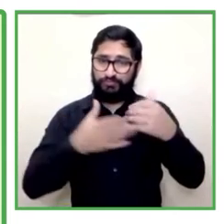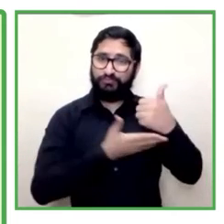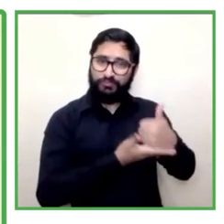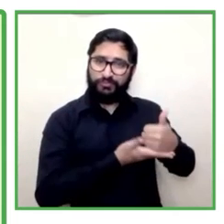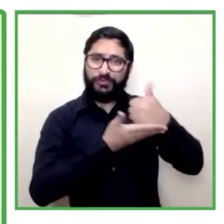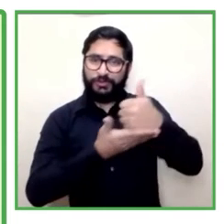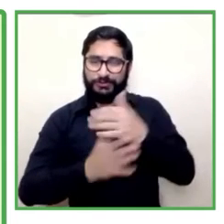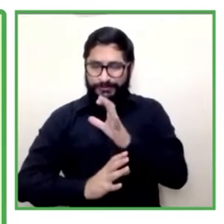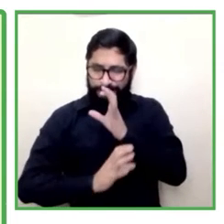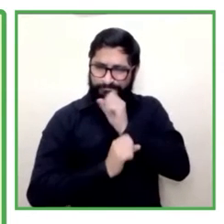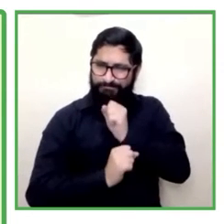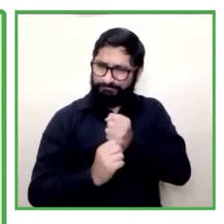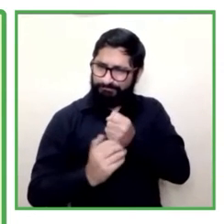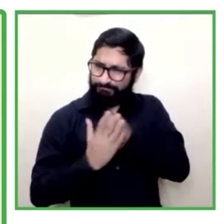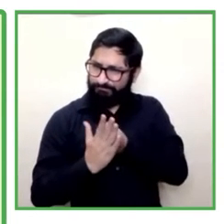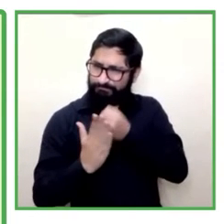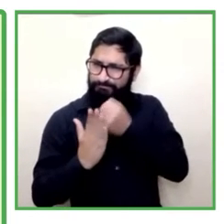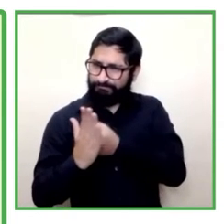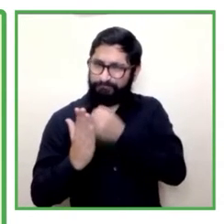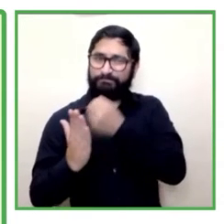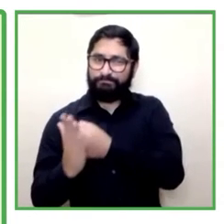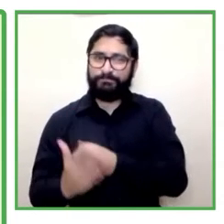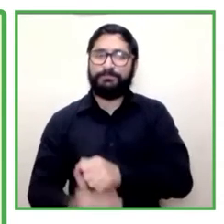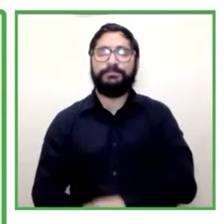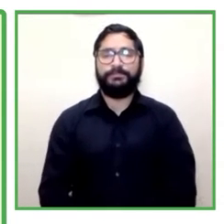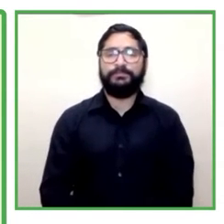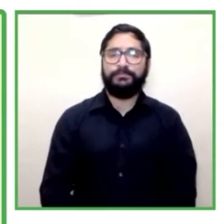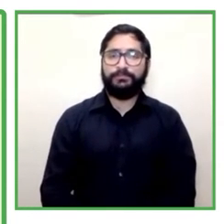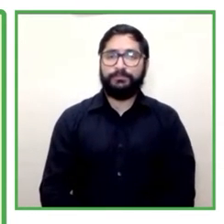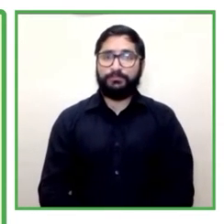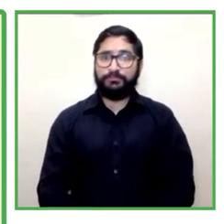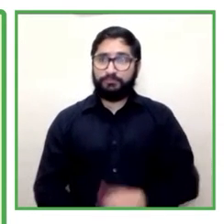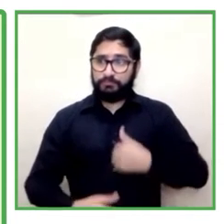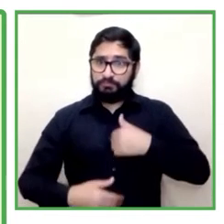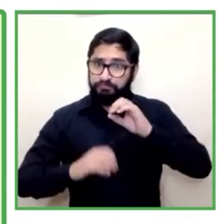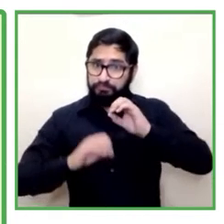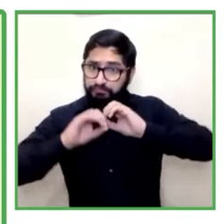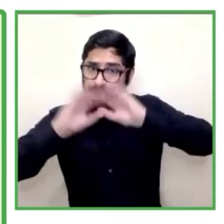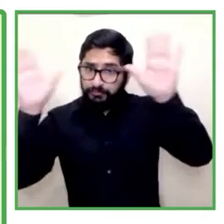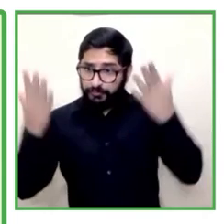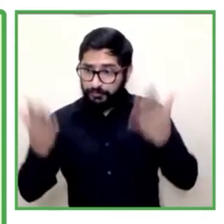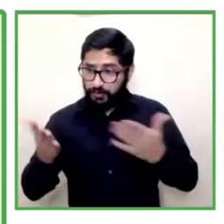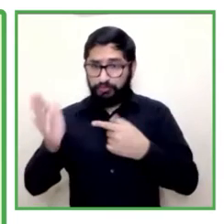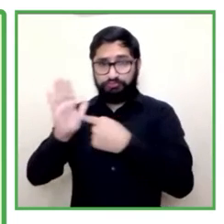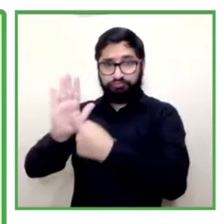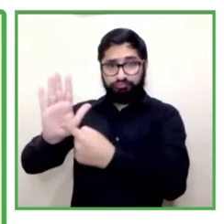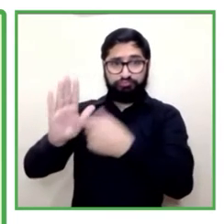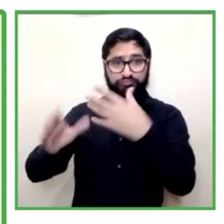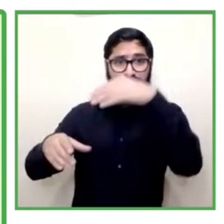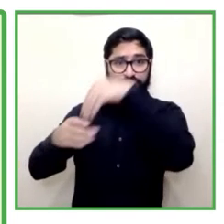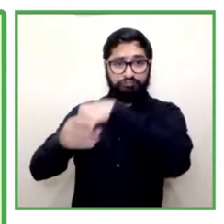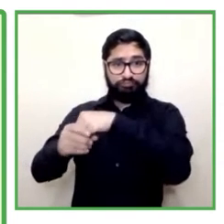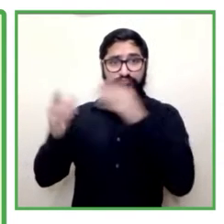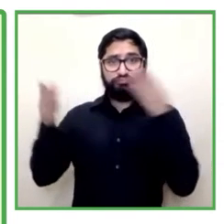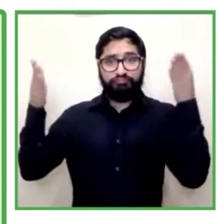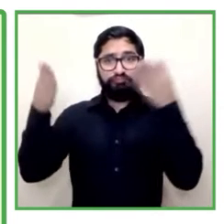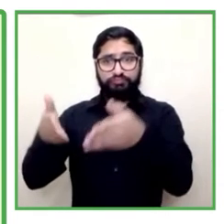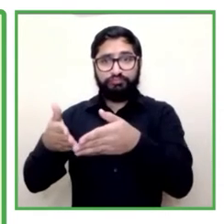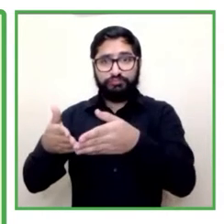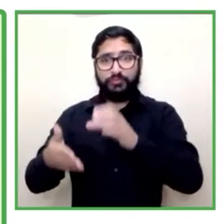Claramente, si es que yo me guío por lo que dice la OMS, no me basta. La OMS dice que no hay salud sin salud mental. Pero nosotros